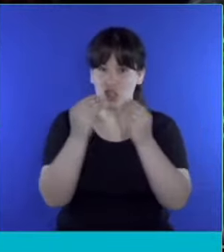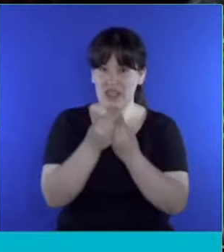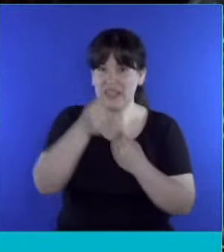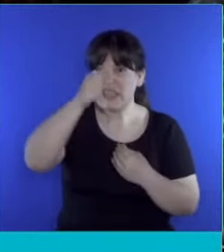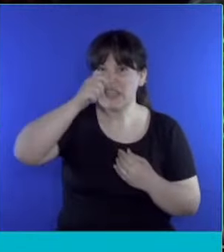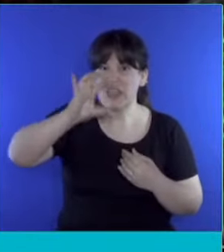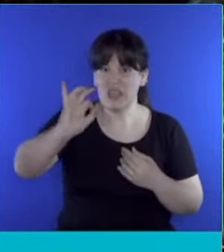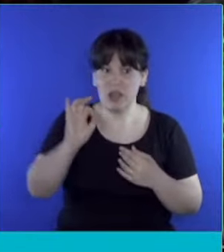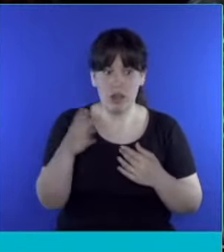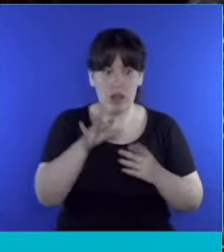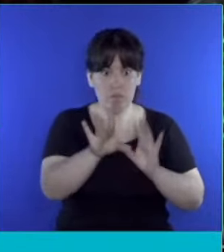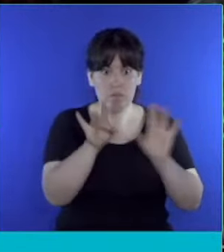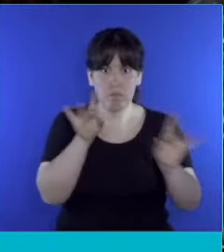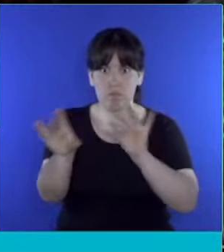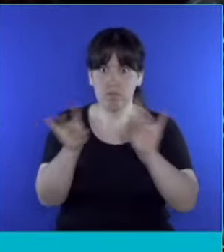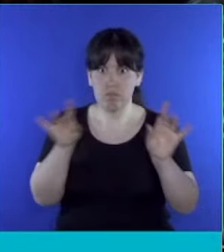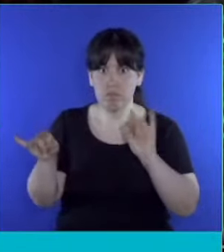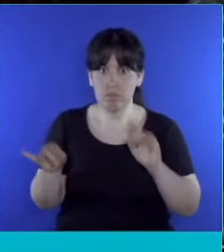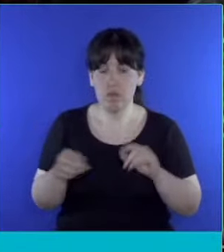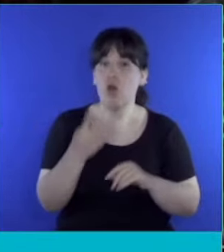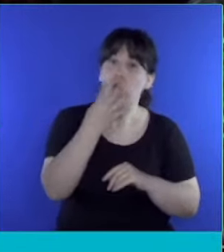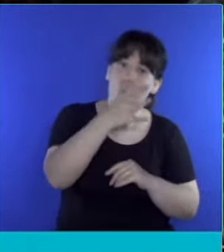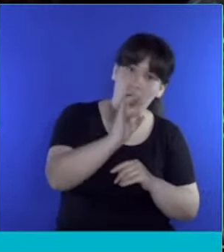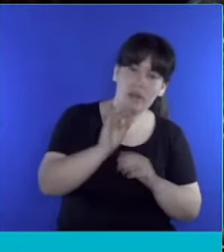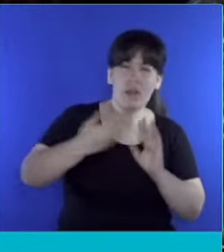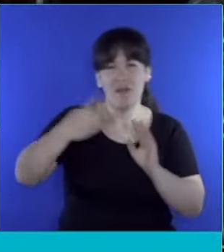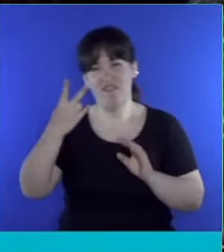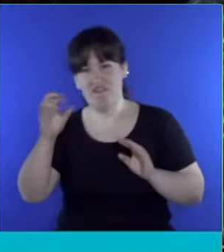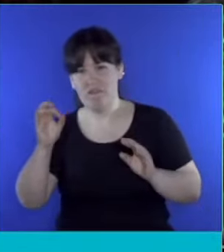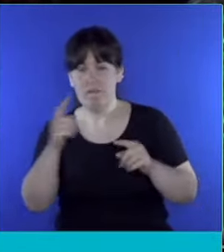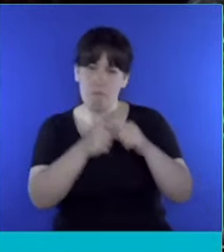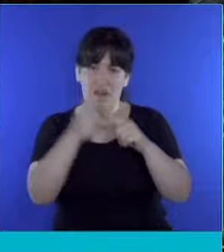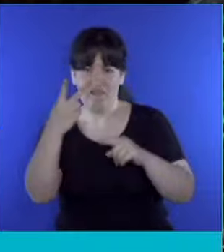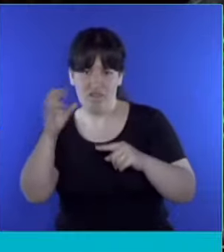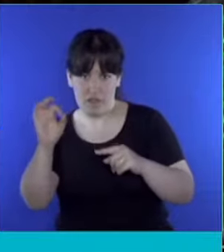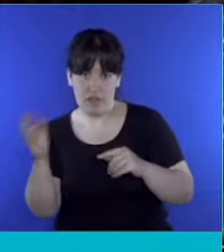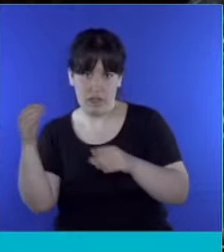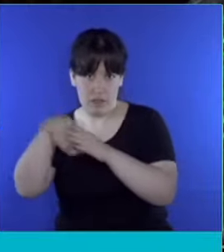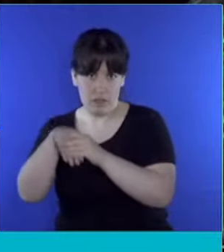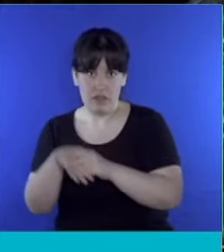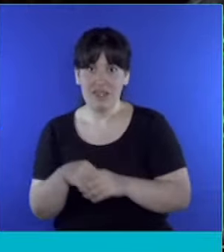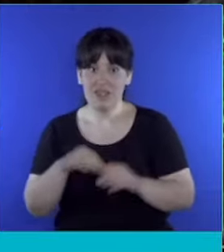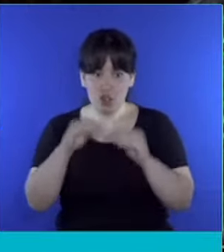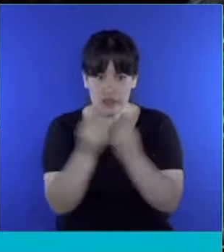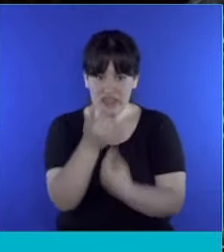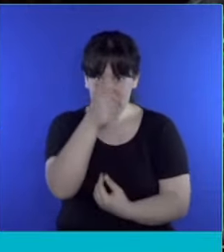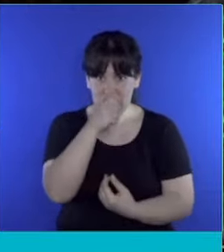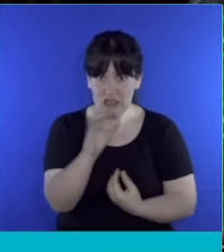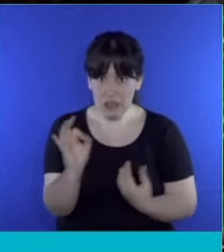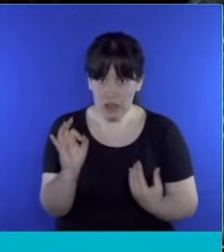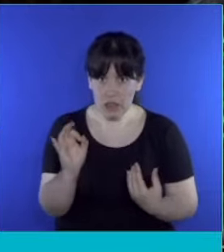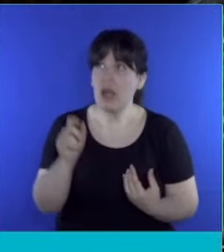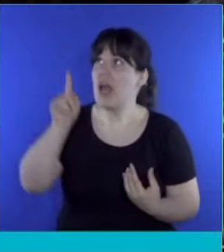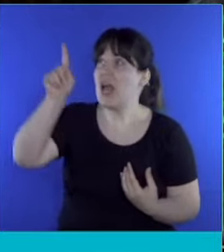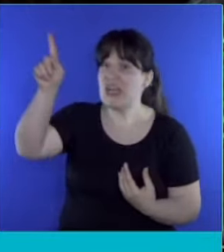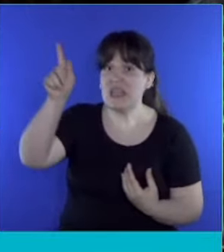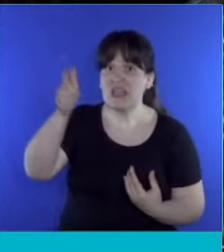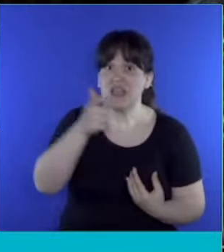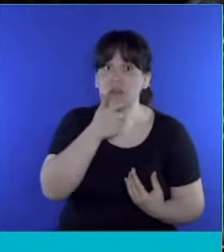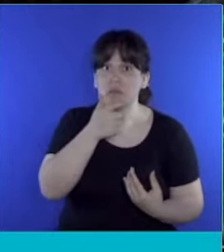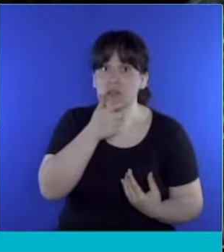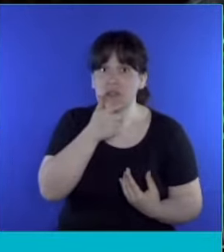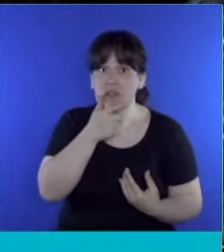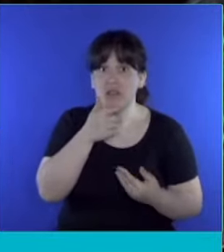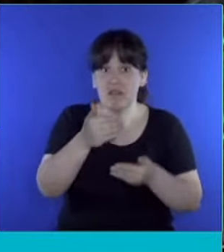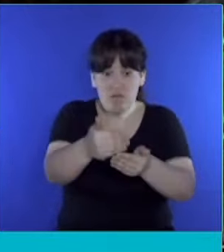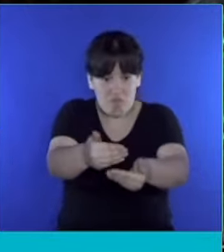opciones. 40 más las 20 internas. 60 opciones. En el modelo de Mendoza representa una boleta